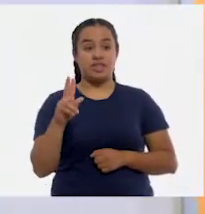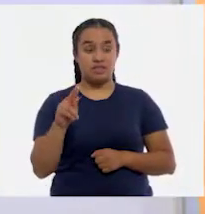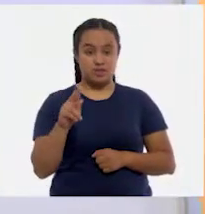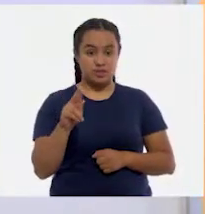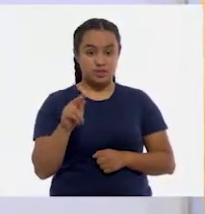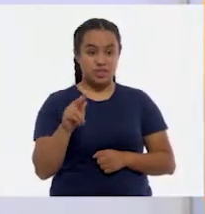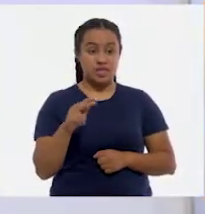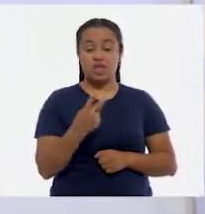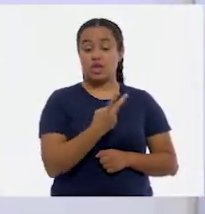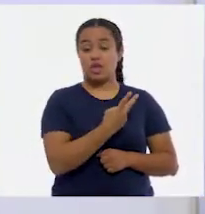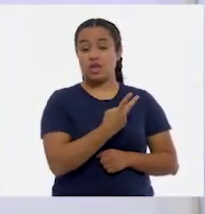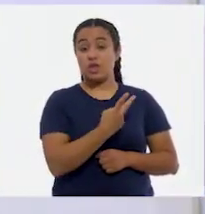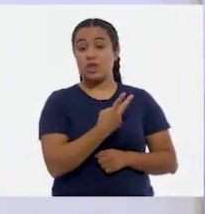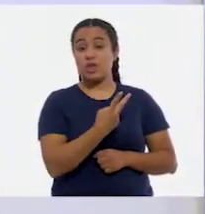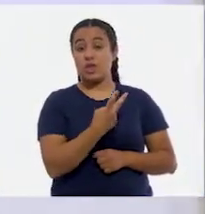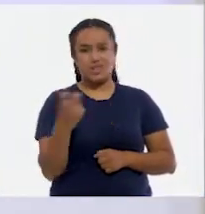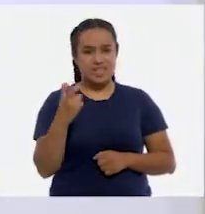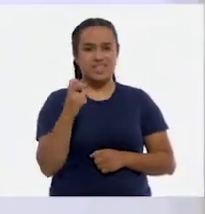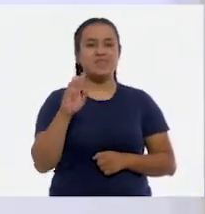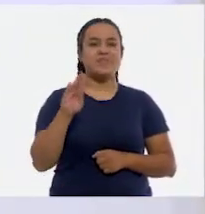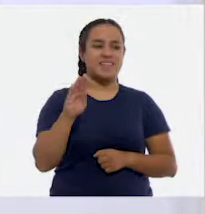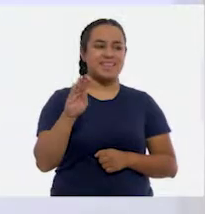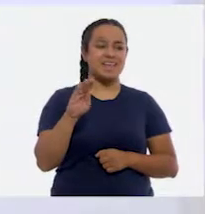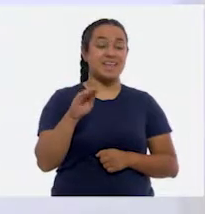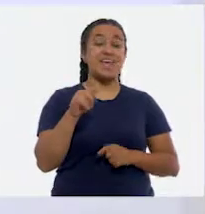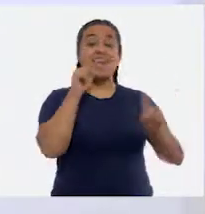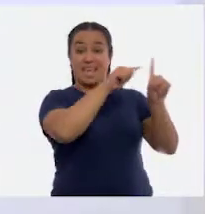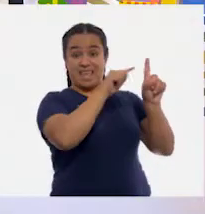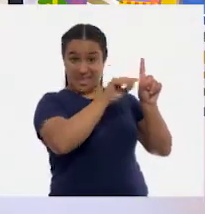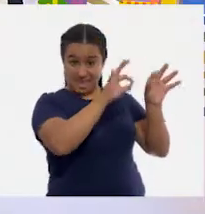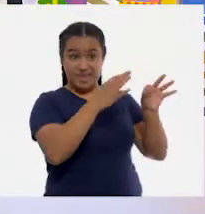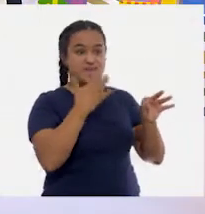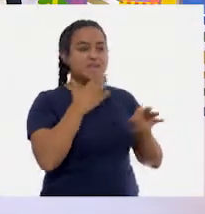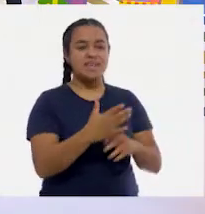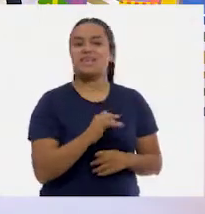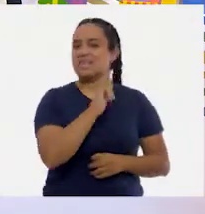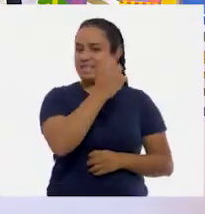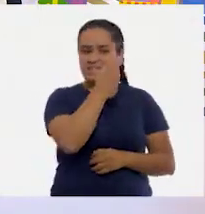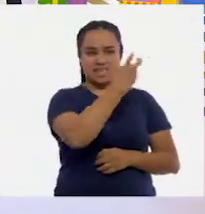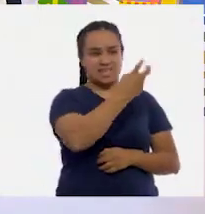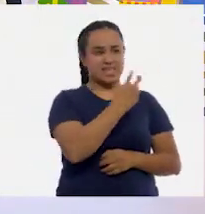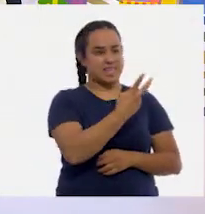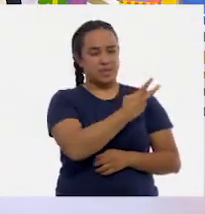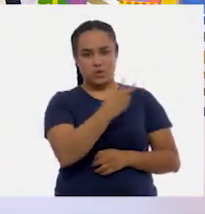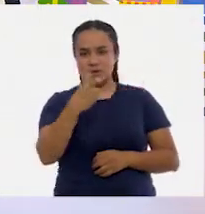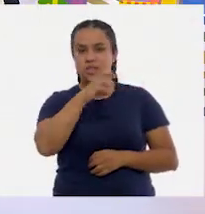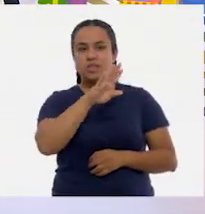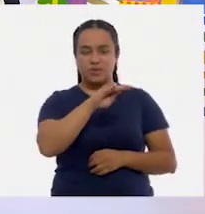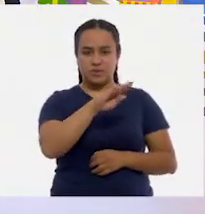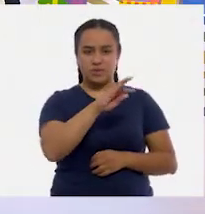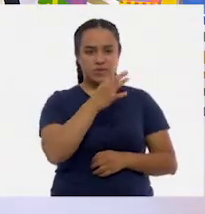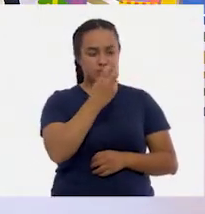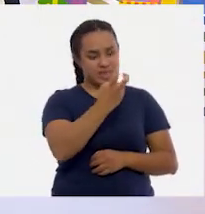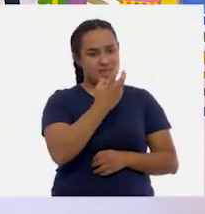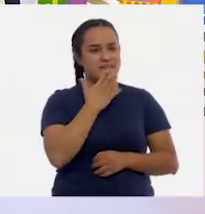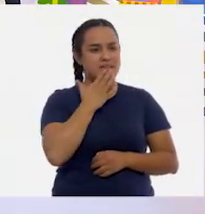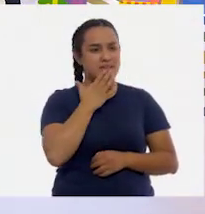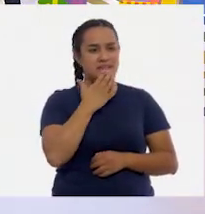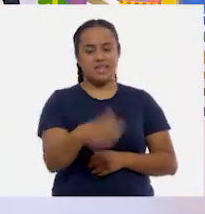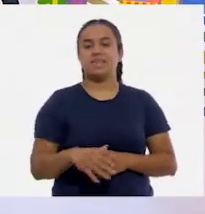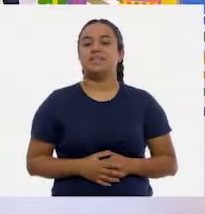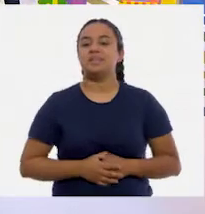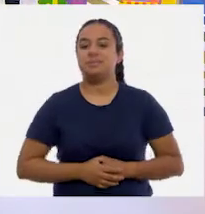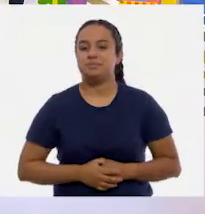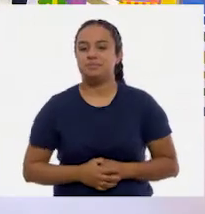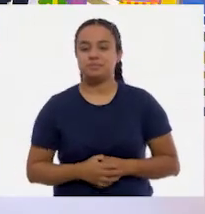Doscientos ochenta. Doscientos noventa. ¿Es correcto? Ese es el número que llegamos a. Doscientos noventa. Vamos